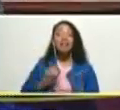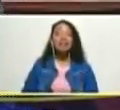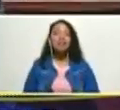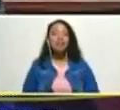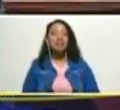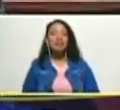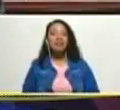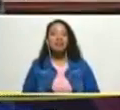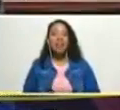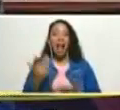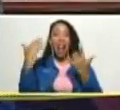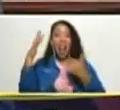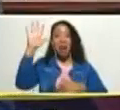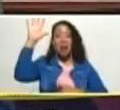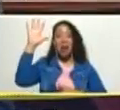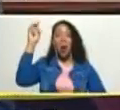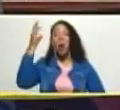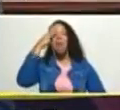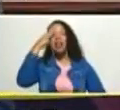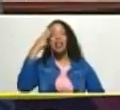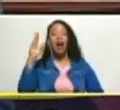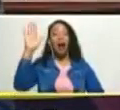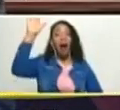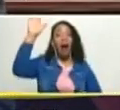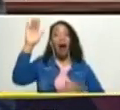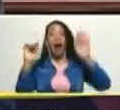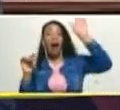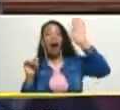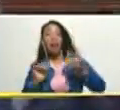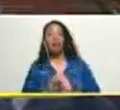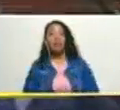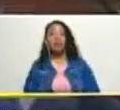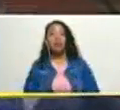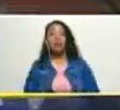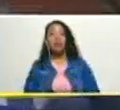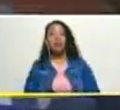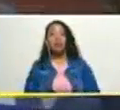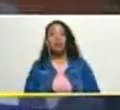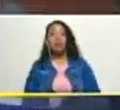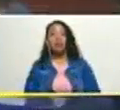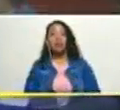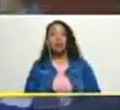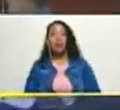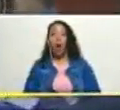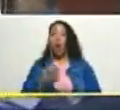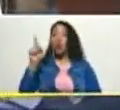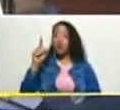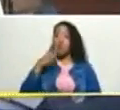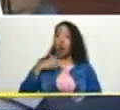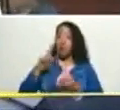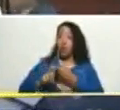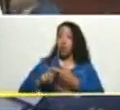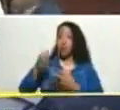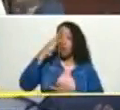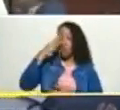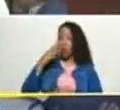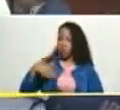levanten la mano los magallaneros aquí presentes oye Cilia tú eres magallanera ¿de cuándo?